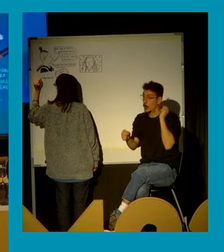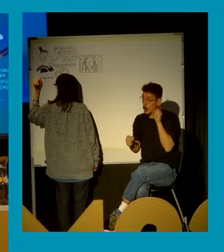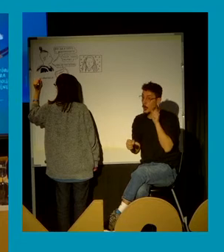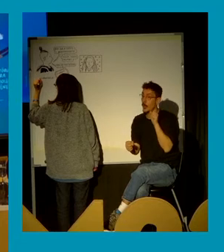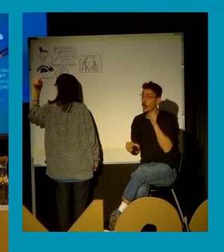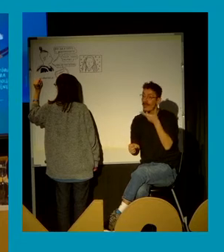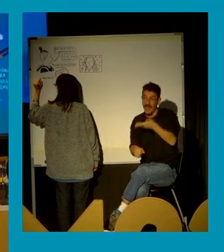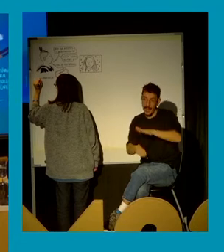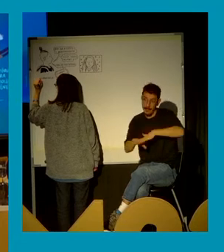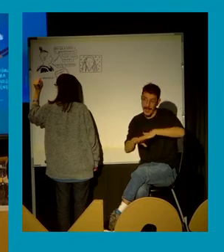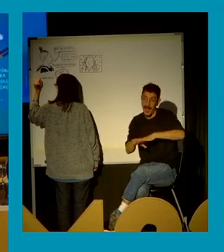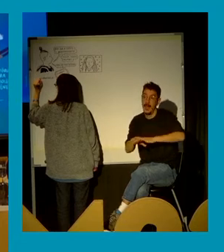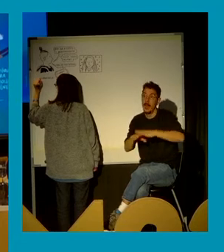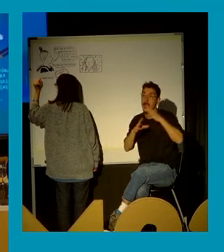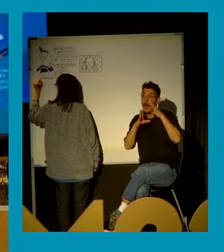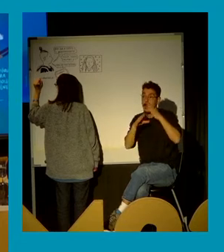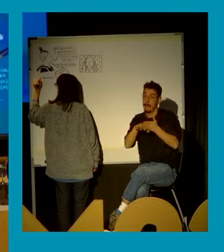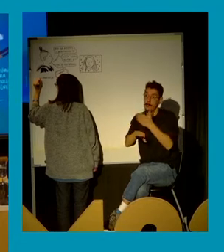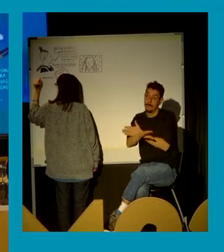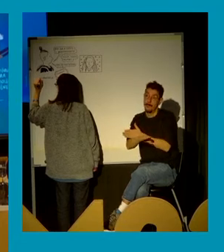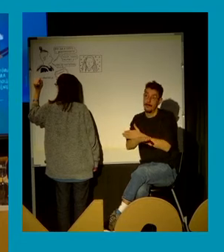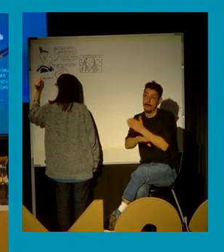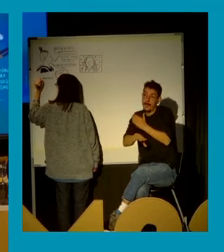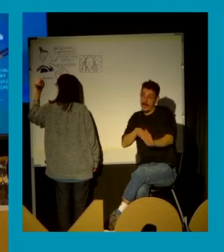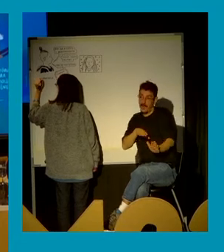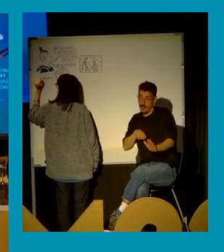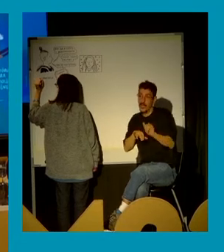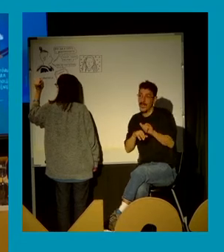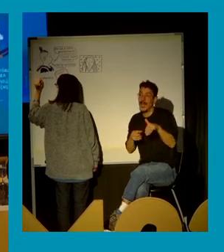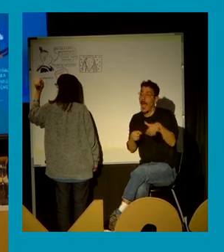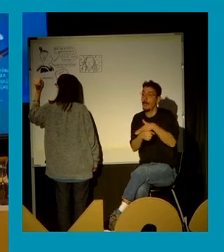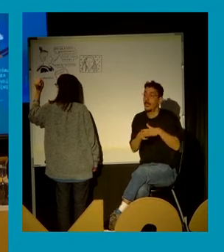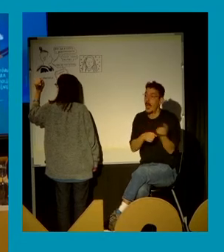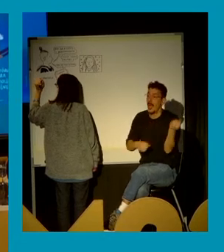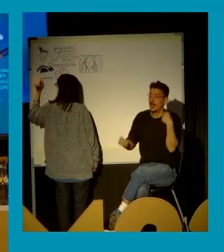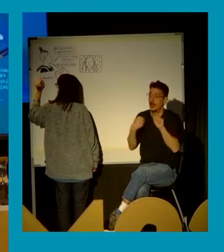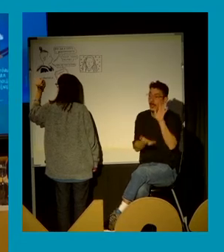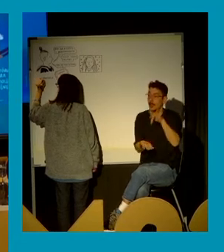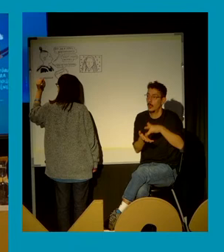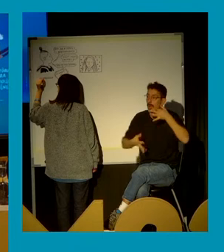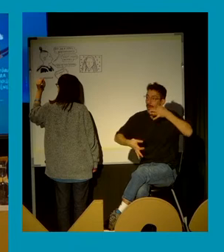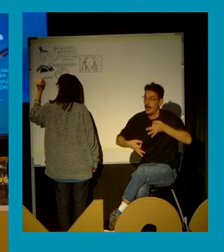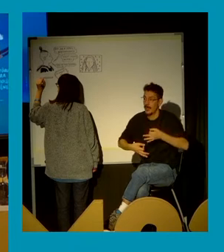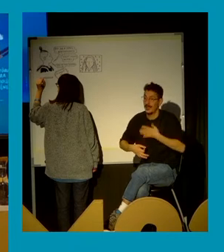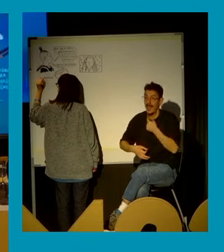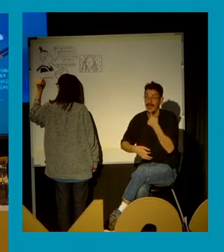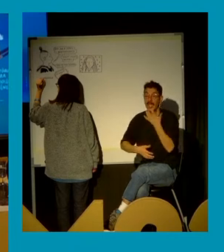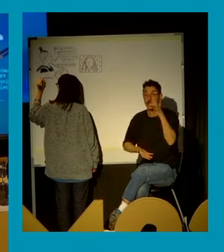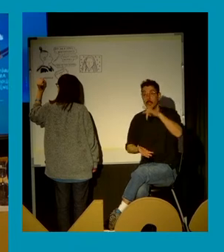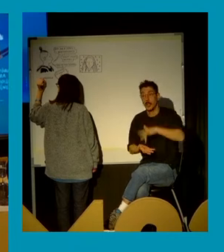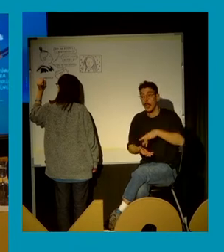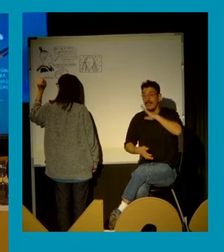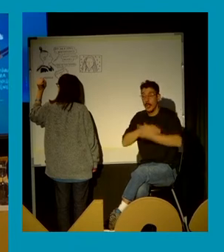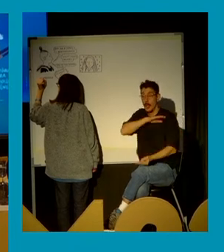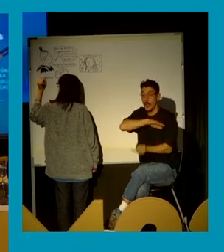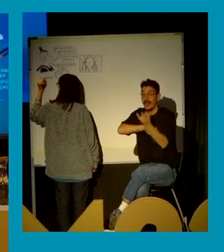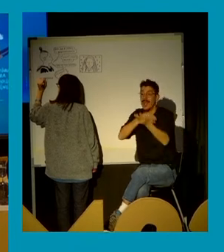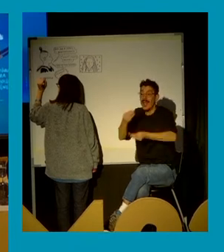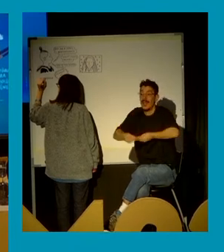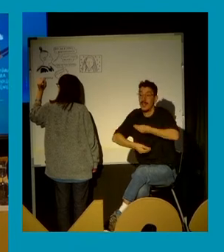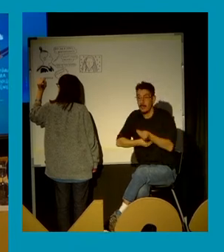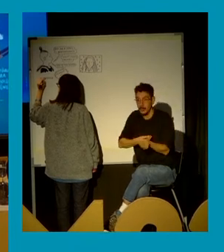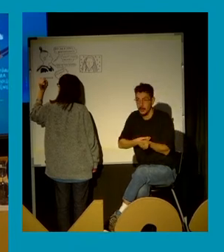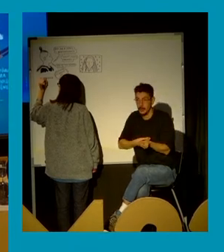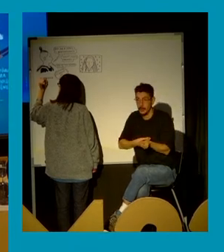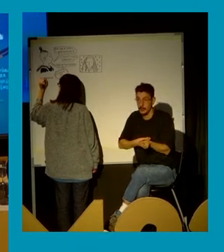aquello es violencia, y en los ámbitos de actuación, ¿qué hacemos cuando esta violencia aparece? Pero no tengo tan claro que